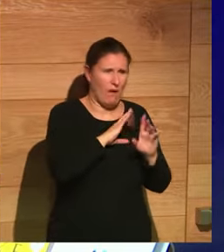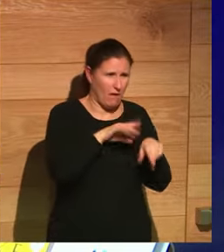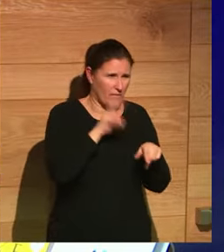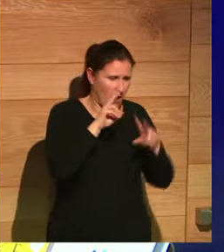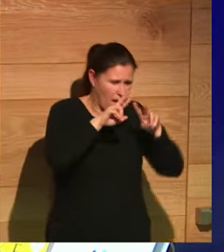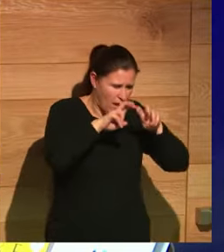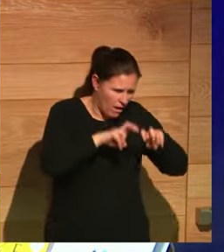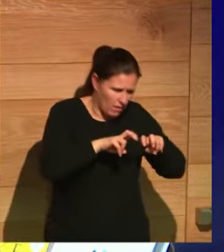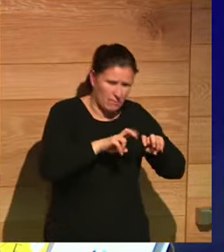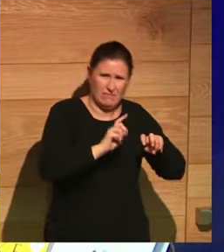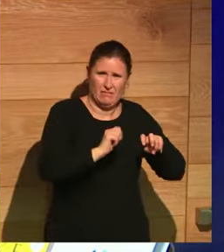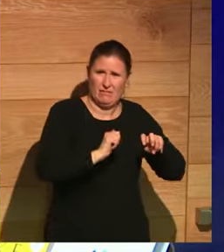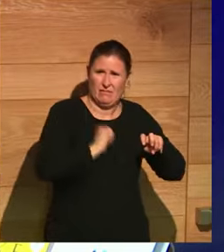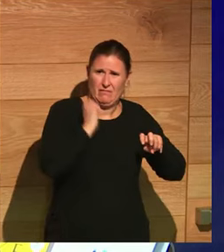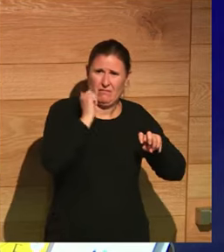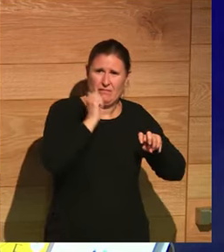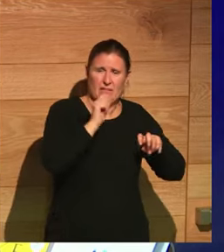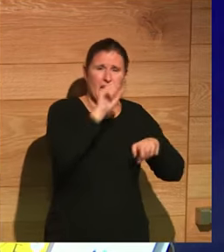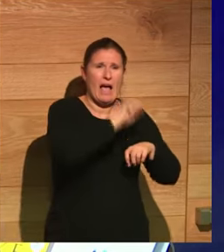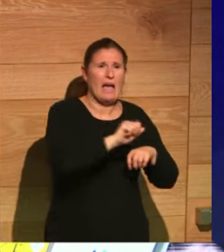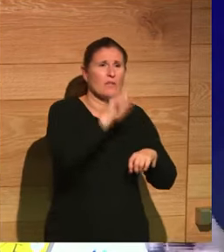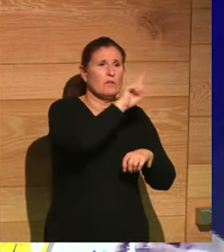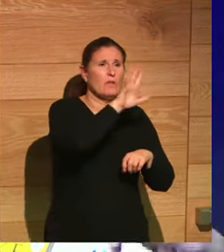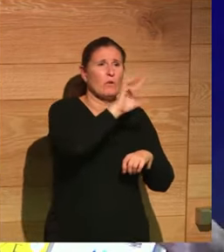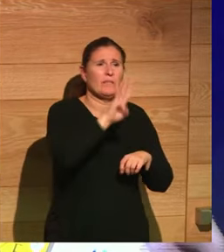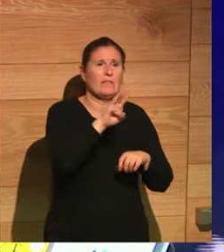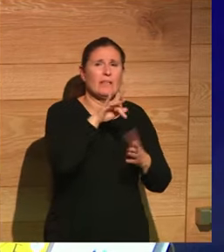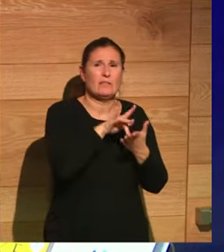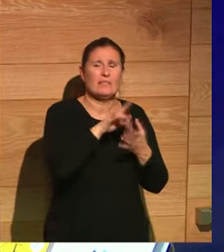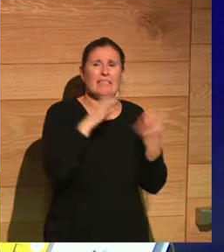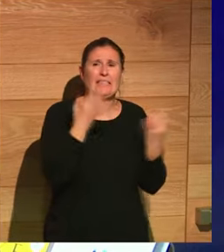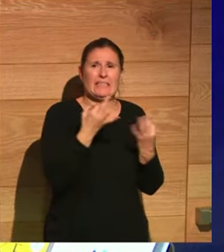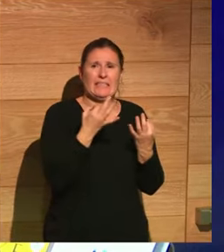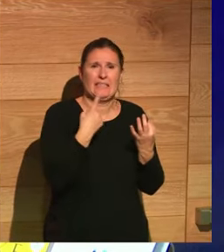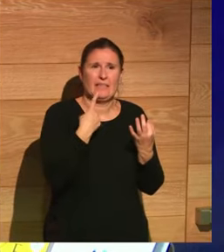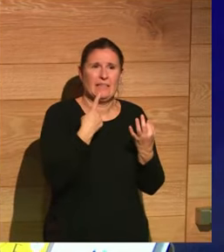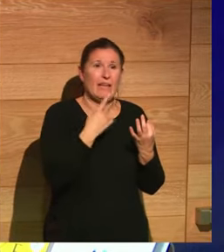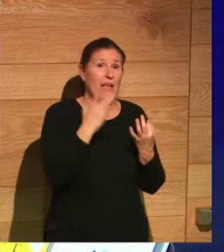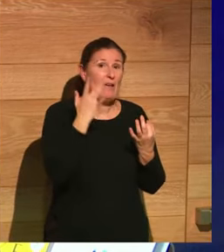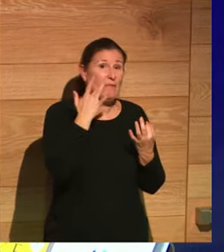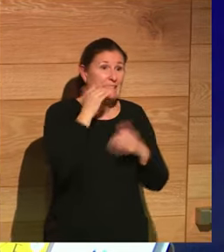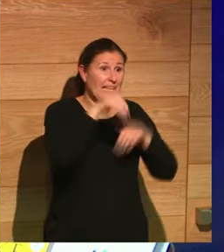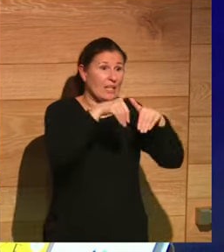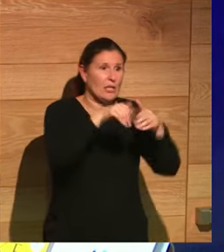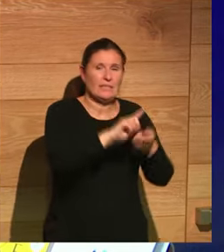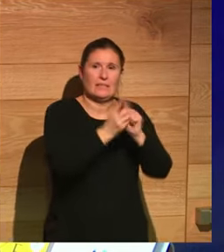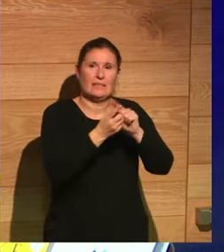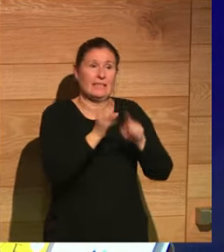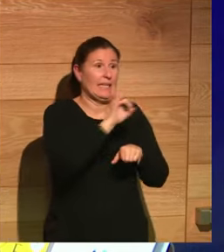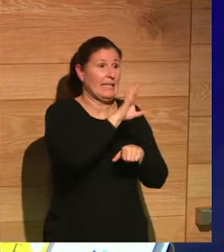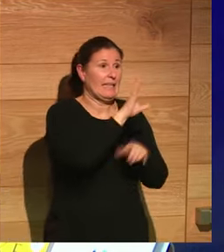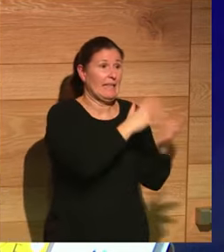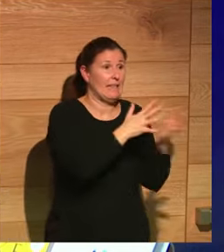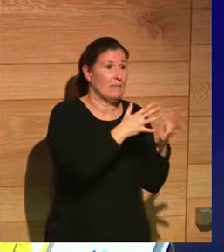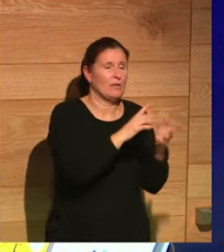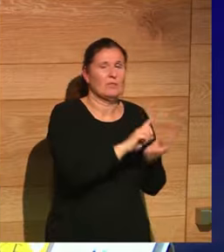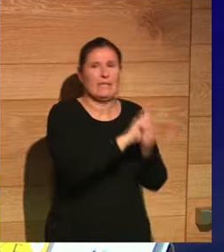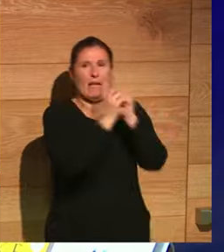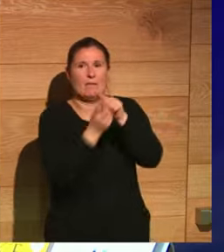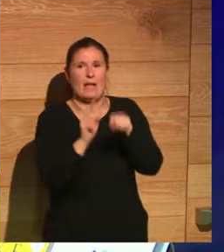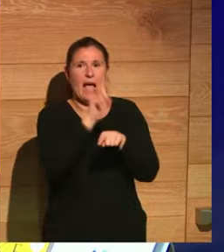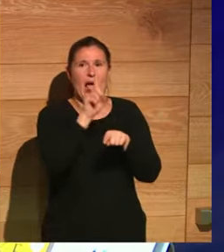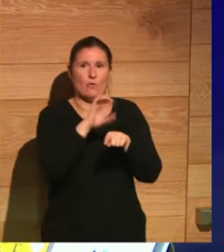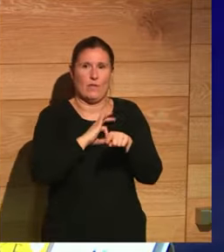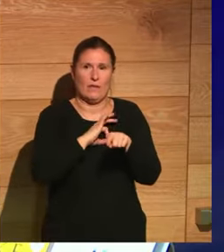totalmente falso de que el año 153 lo que pasó es que se cambió la fecha de las elecciones del 15 de marzo al 1 de enero